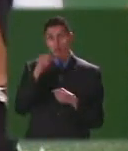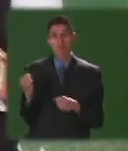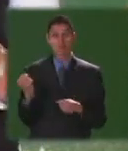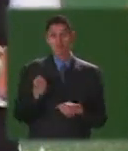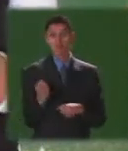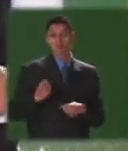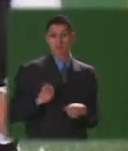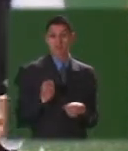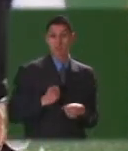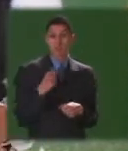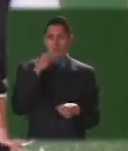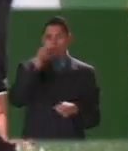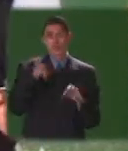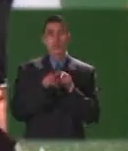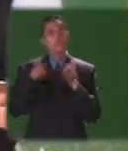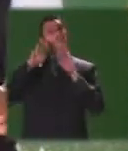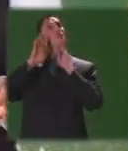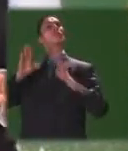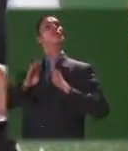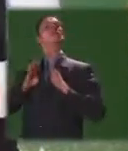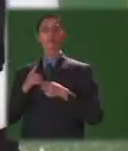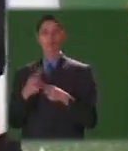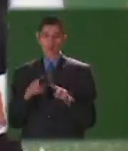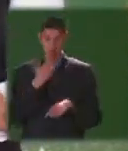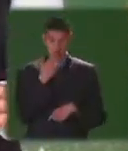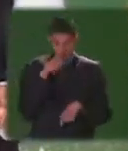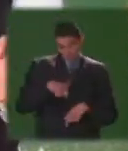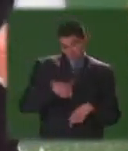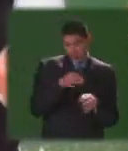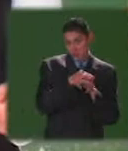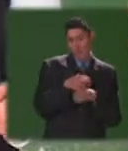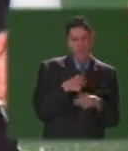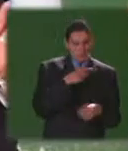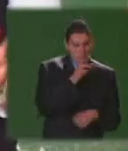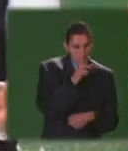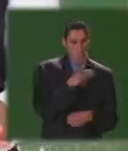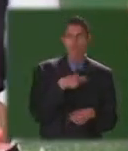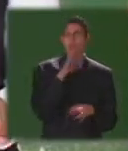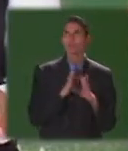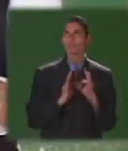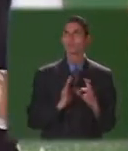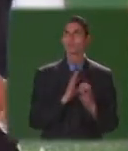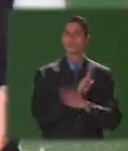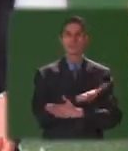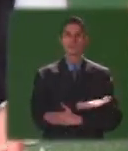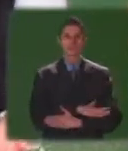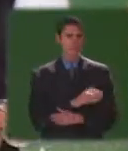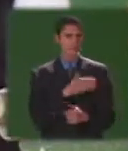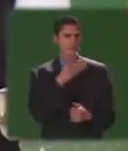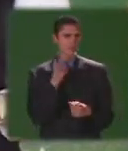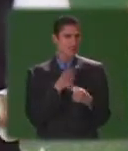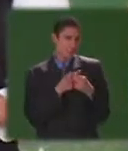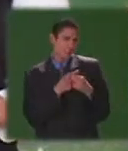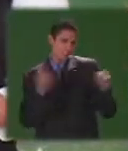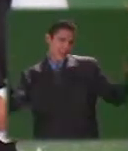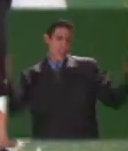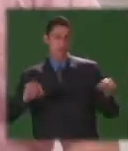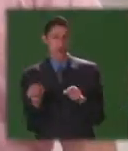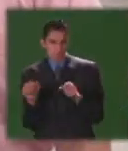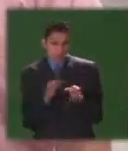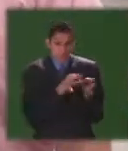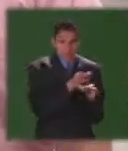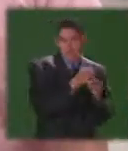que llaman la atención más más que aquí uno les dice por favor hagan silencio y ya como que se van calmando es algo muy diferente